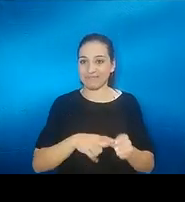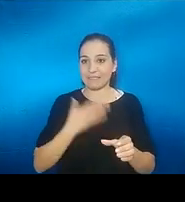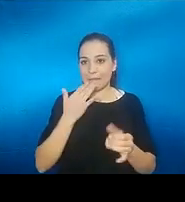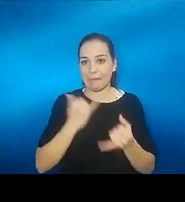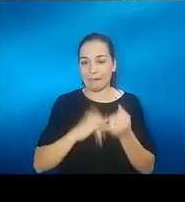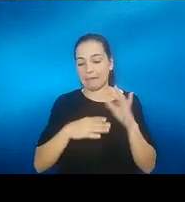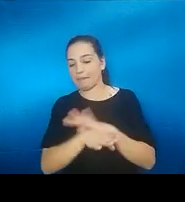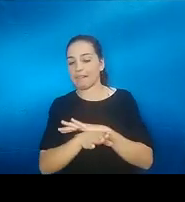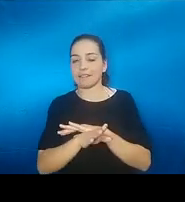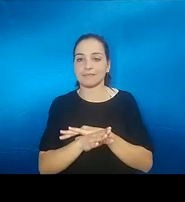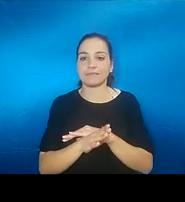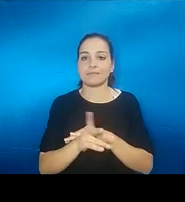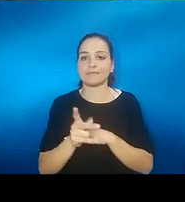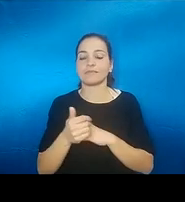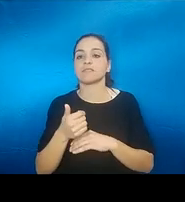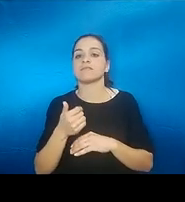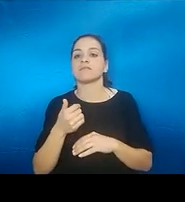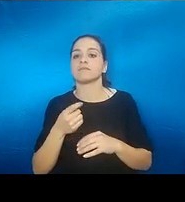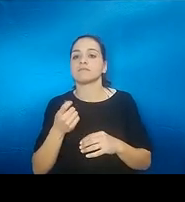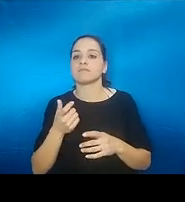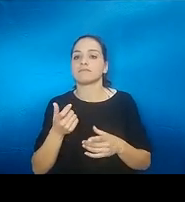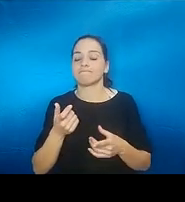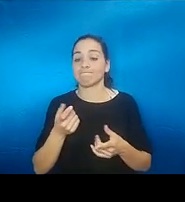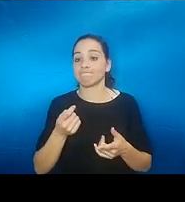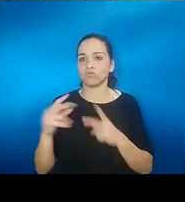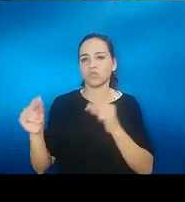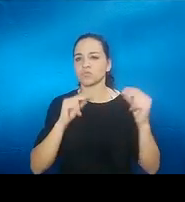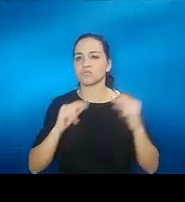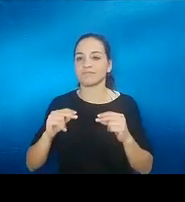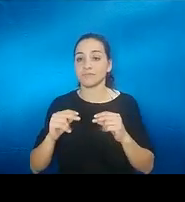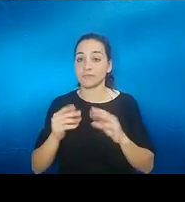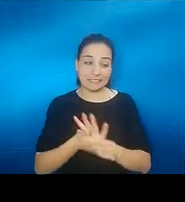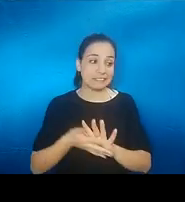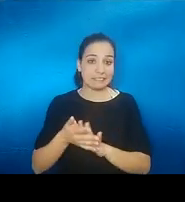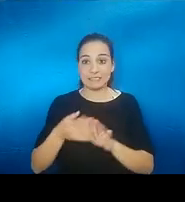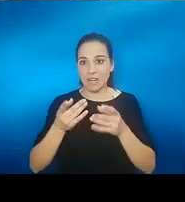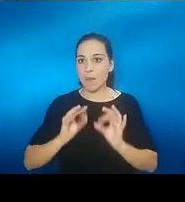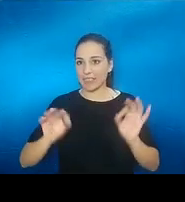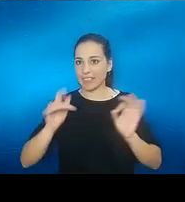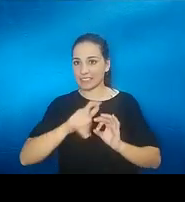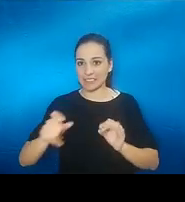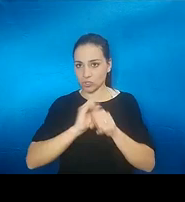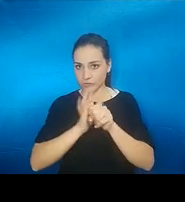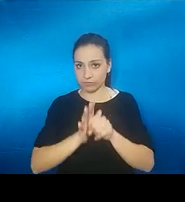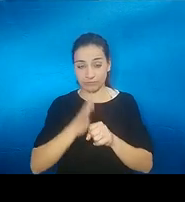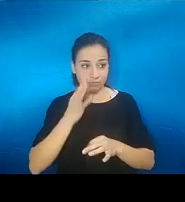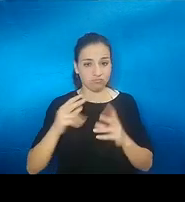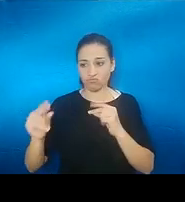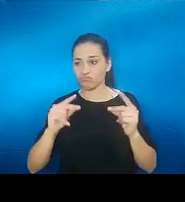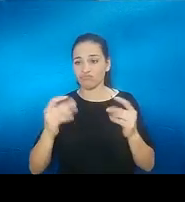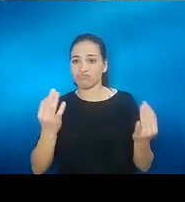y entre ellos lo hablaba muy claro decían ellos mismos seamos sinceros hemos tenido esta